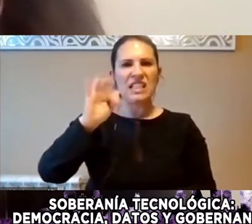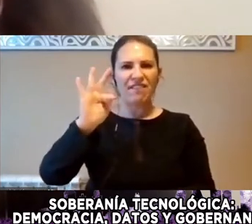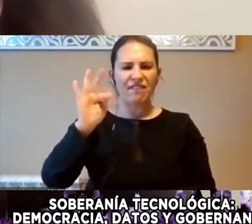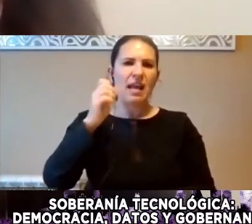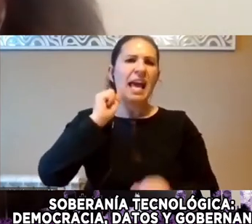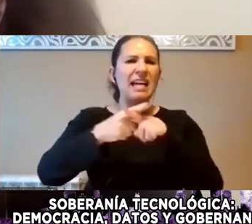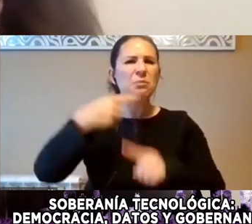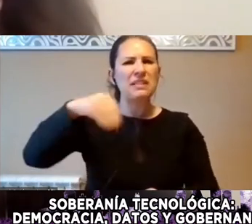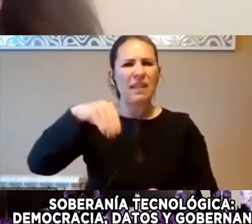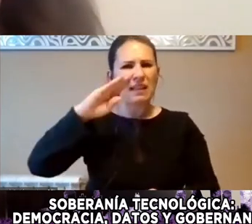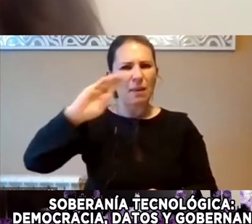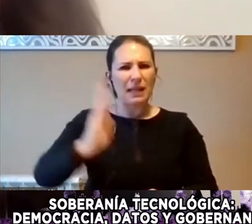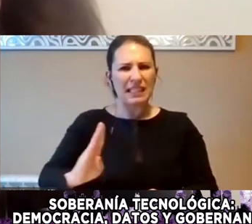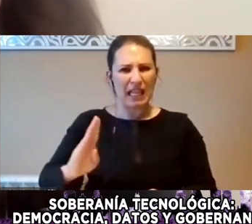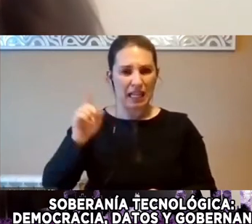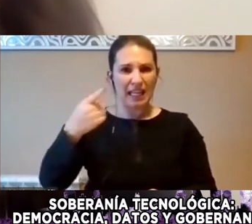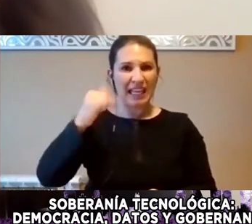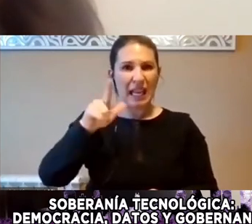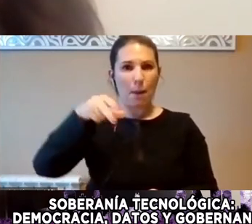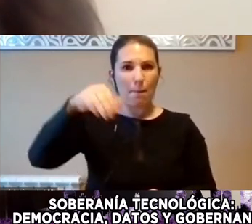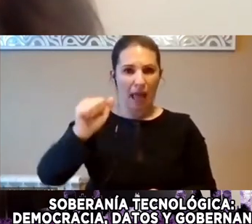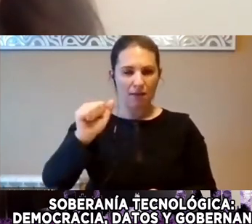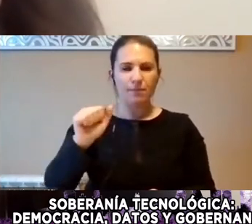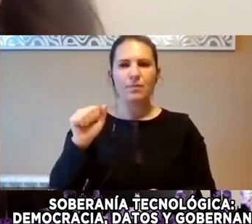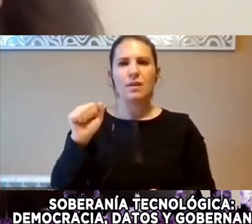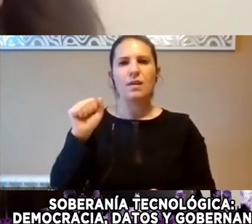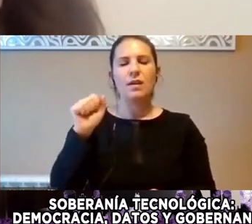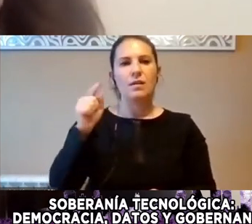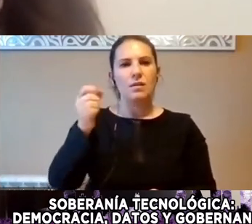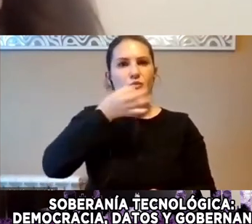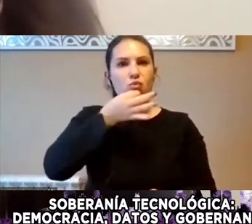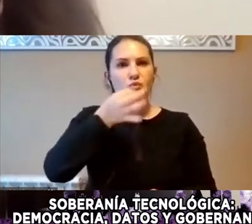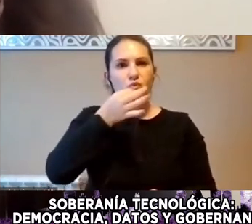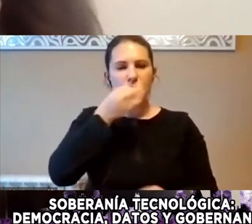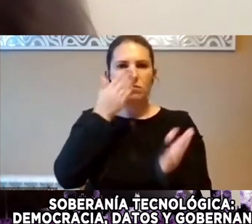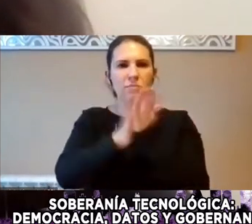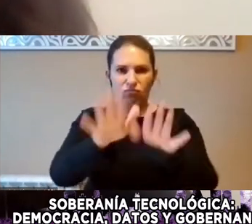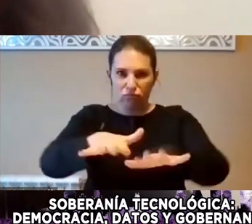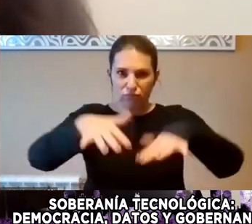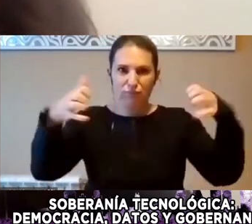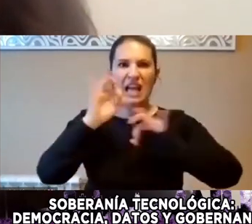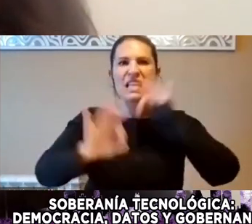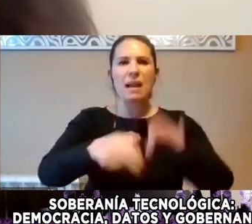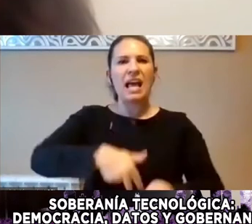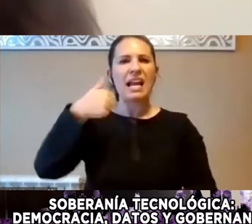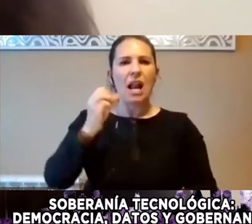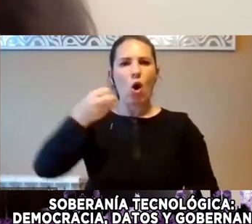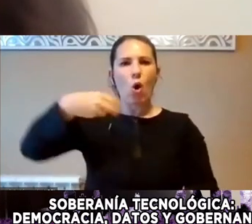De Brasil Pronunció Ante La Asamblea General De las Naciones Unidas Ese